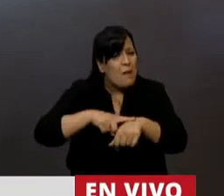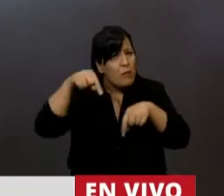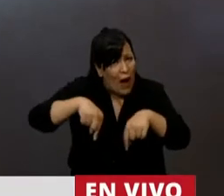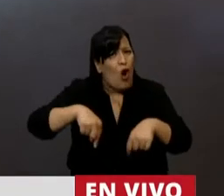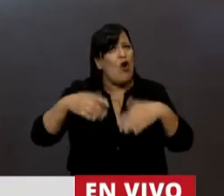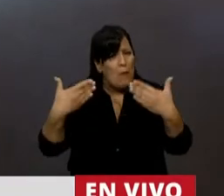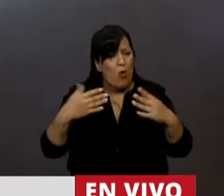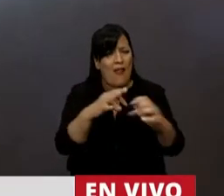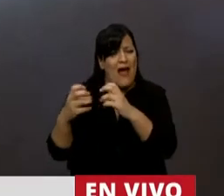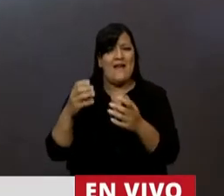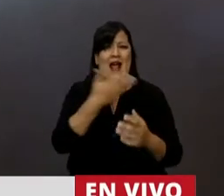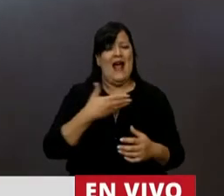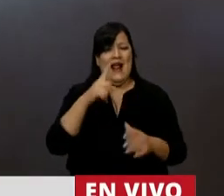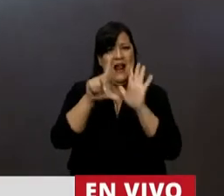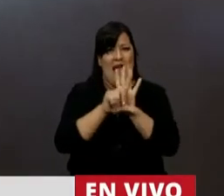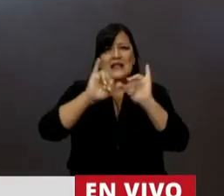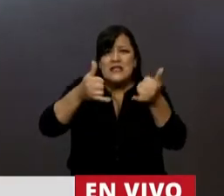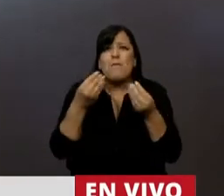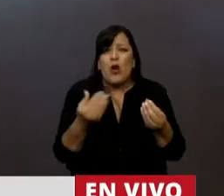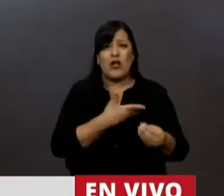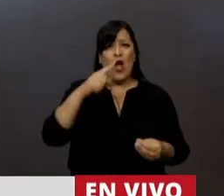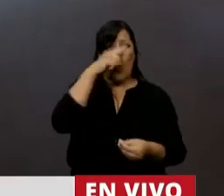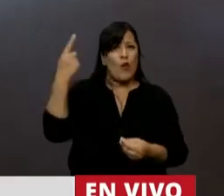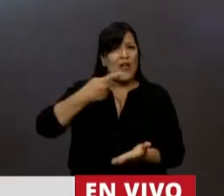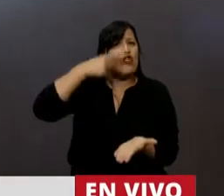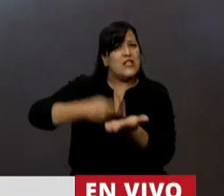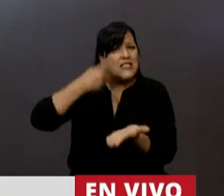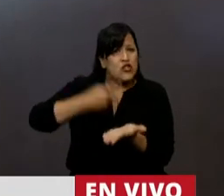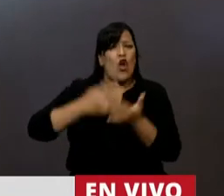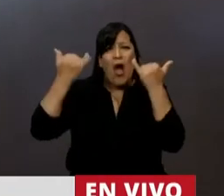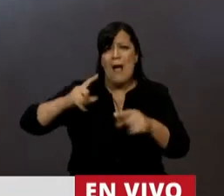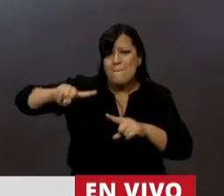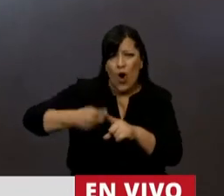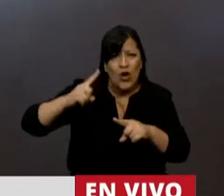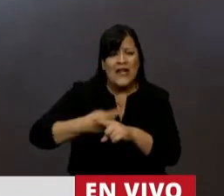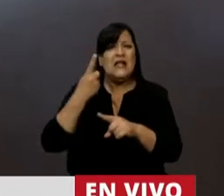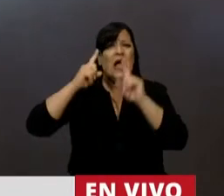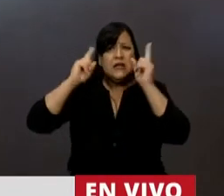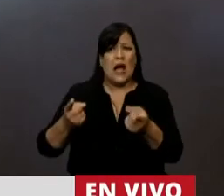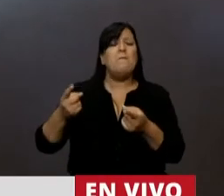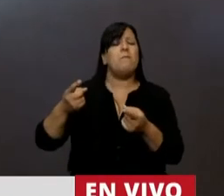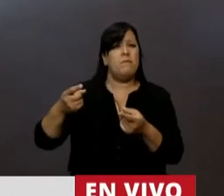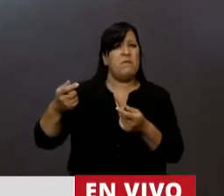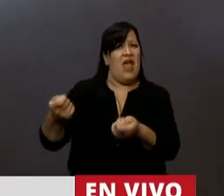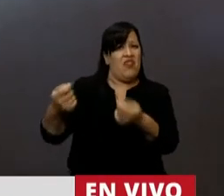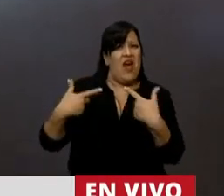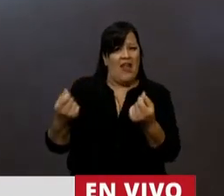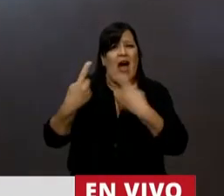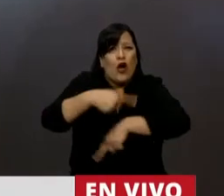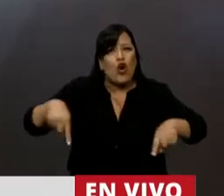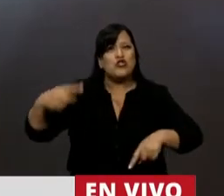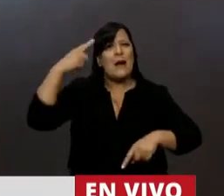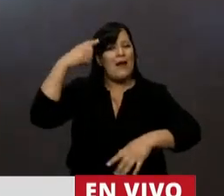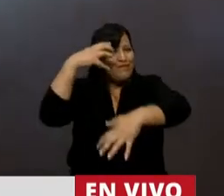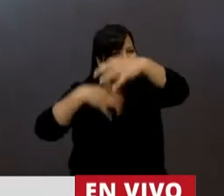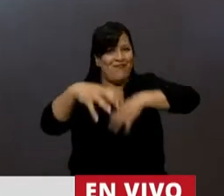porque hay un gobierno que toma las decisiones políticas y baja las políticas hoy pensando en el otro.